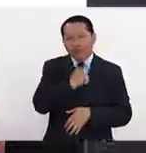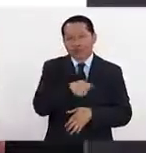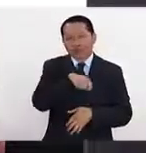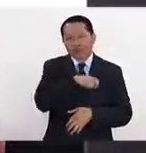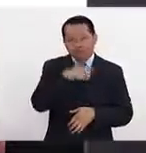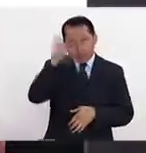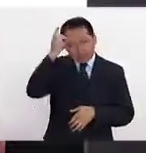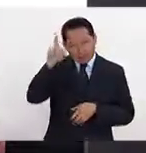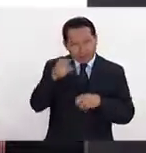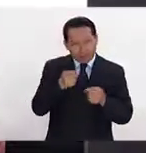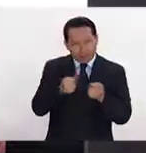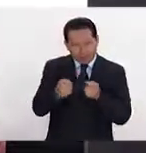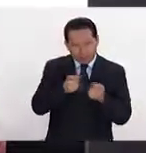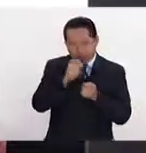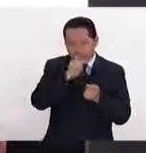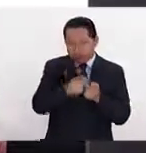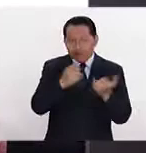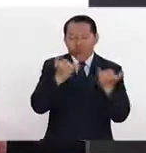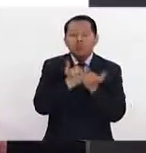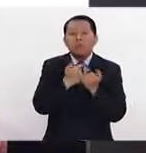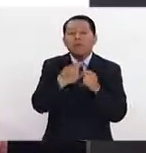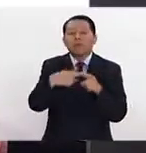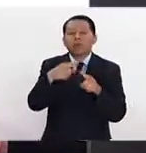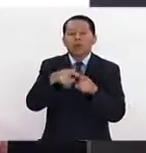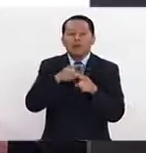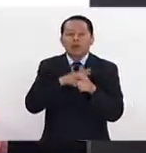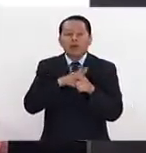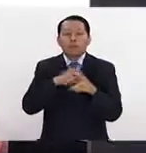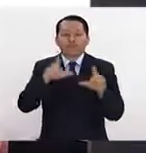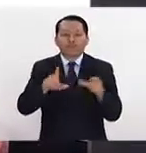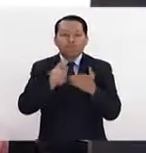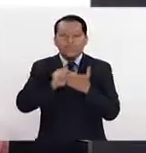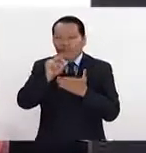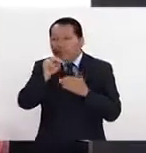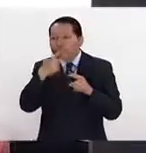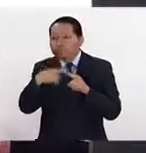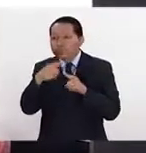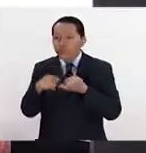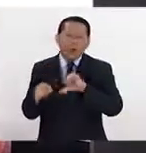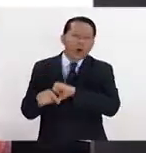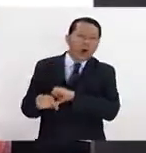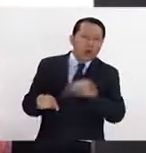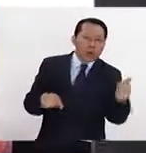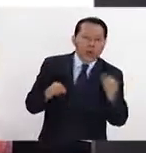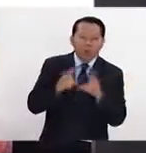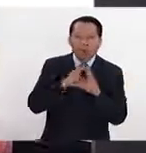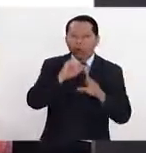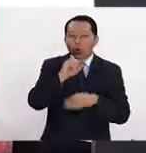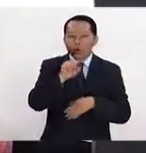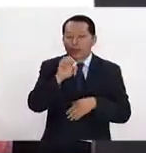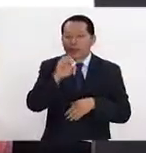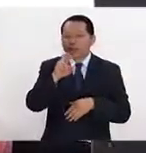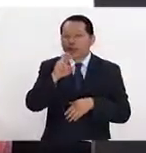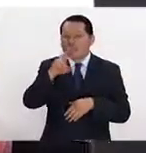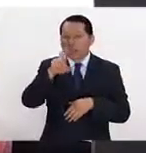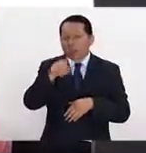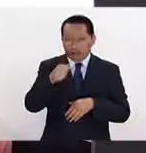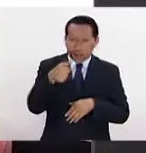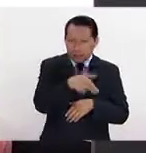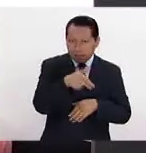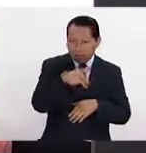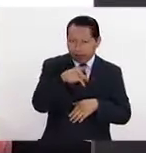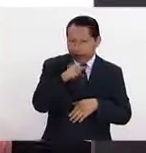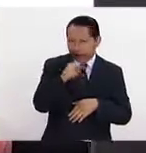allí va a dejar también un conjunto muy importante de pinturas, que otros pintores como José de Rivera, llamado el Españoleto